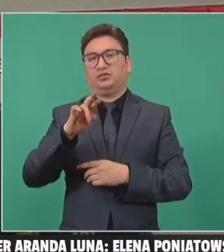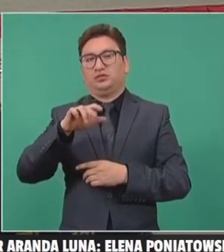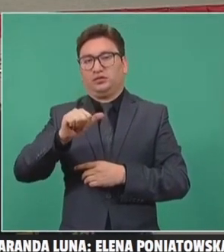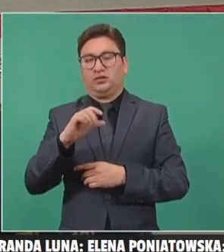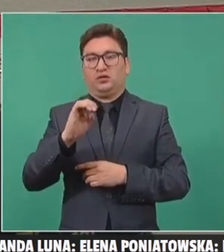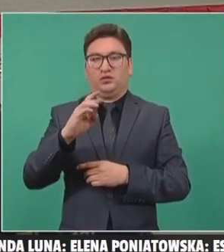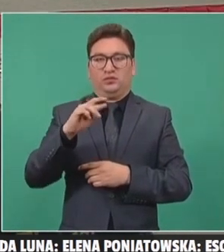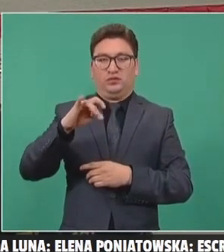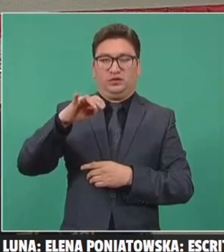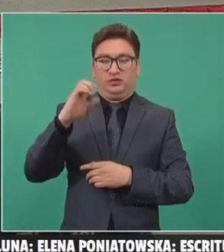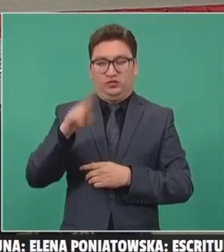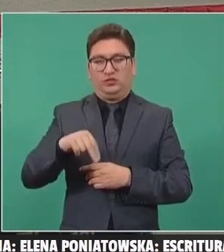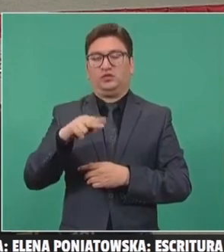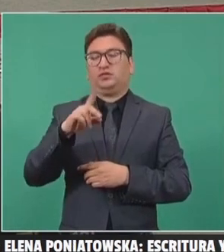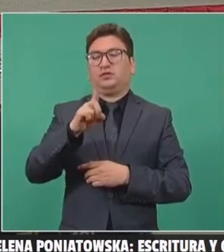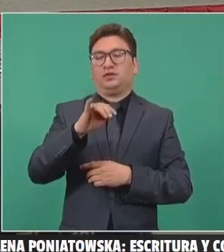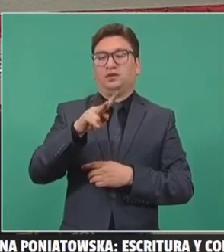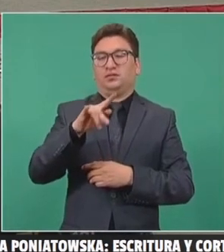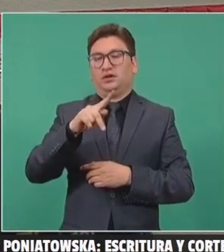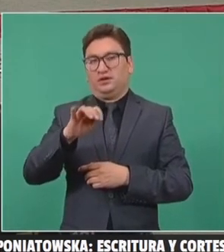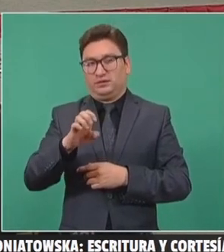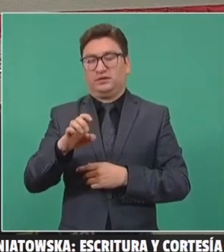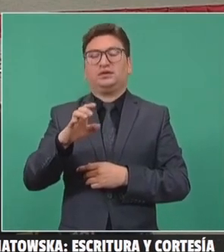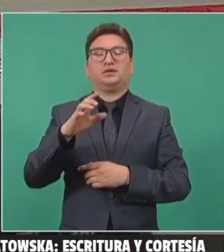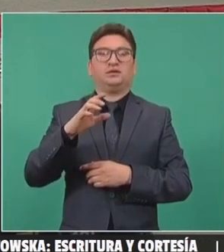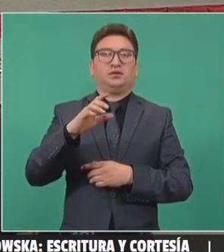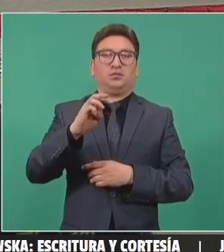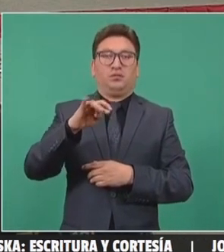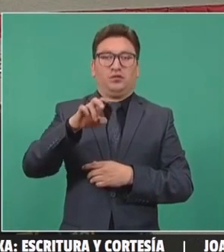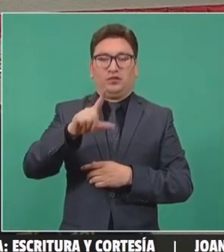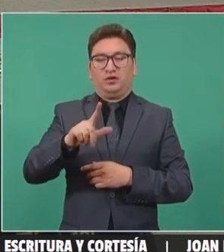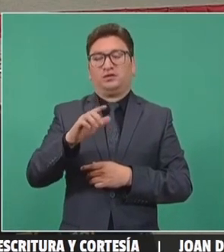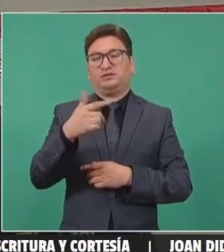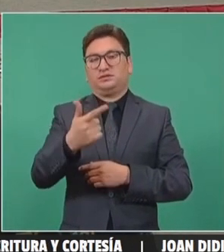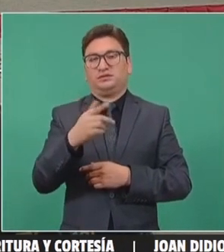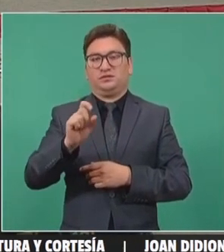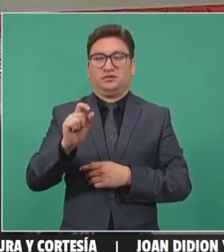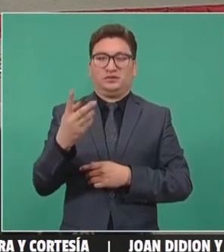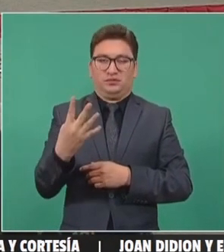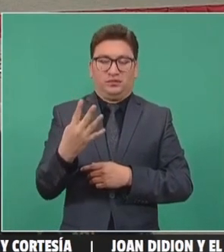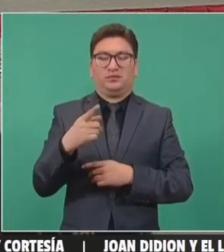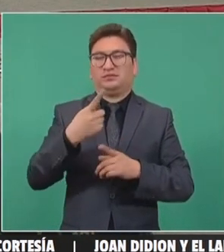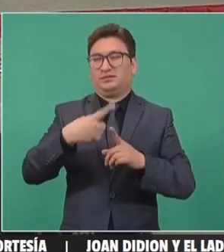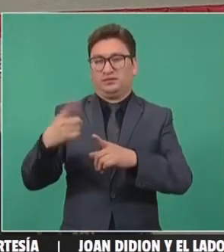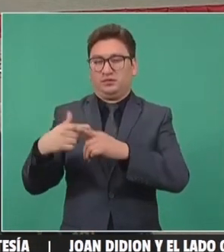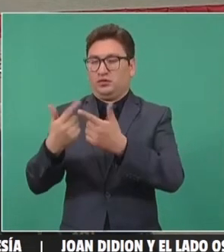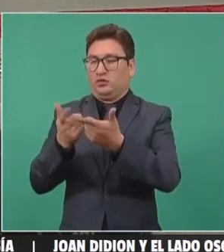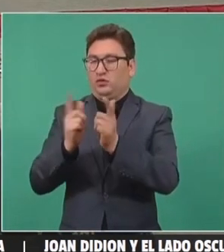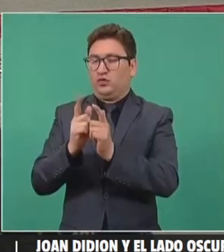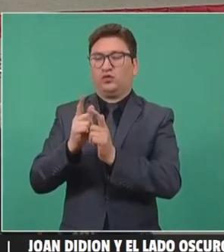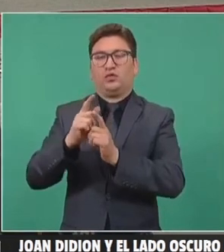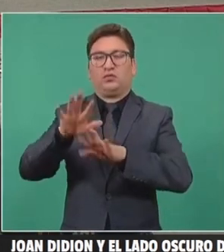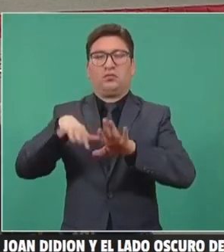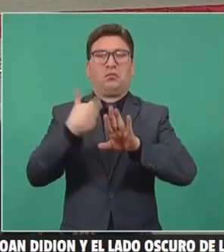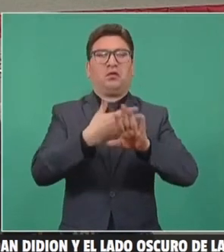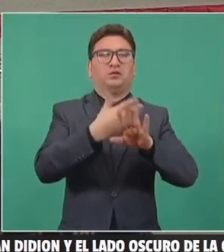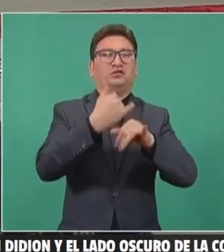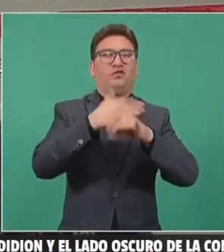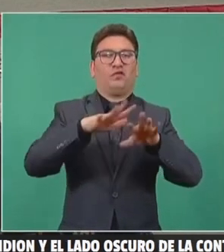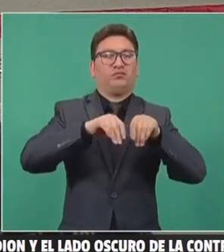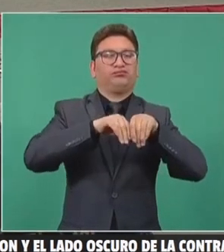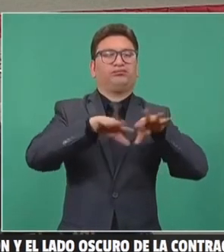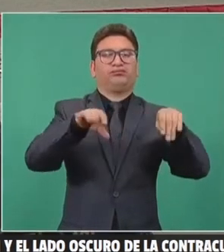Debate, Mural y 724. Y miembros de la oposición se lanzaron a desinformar, como